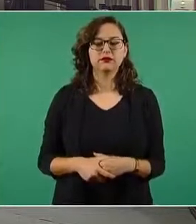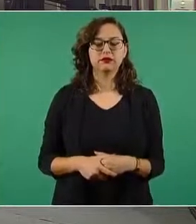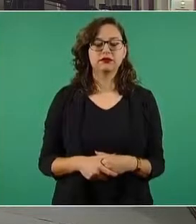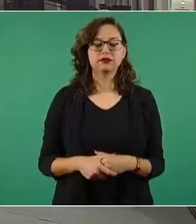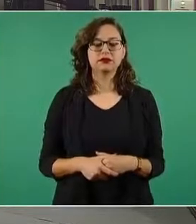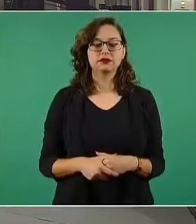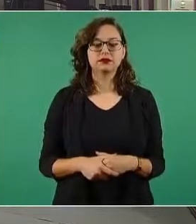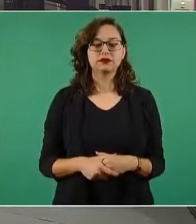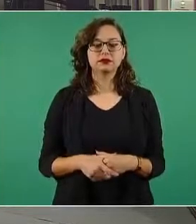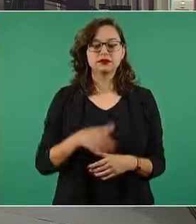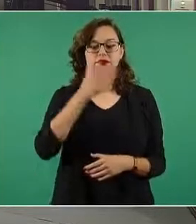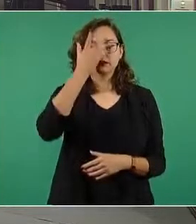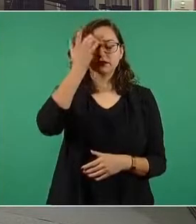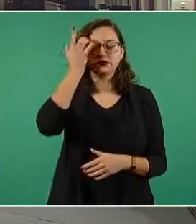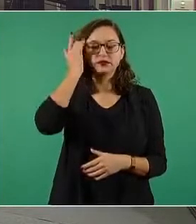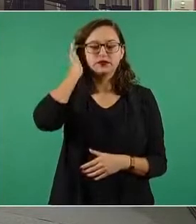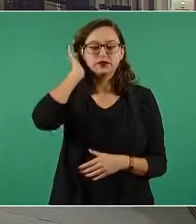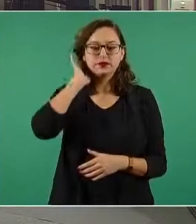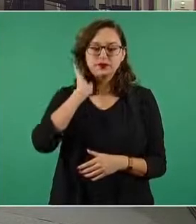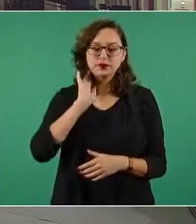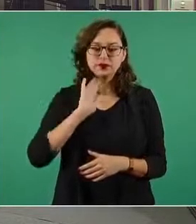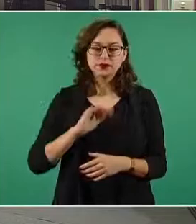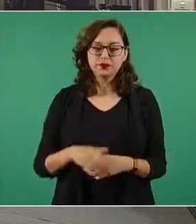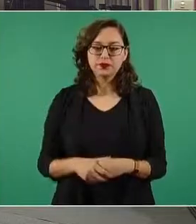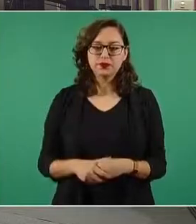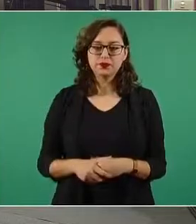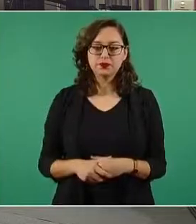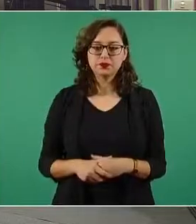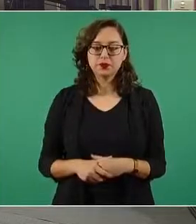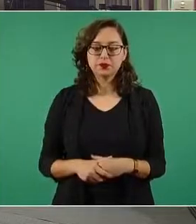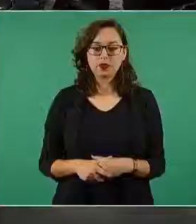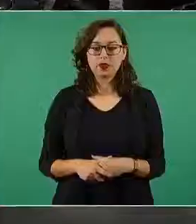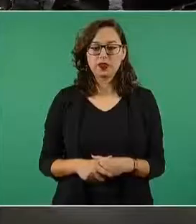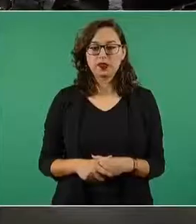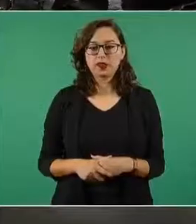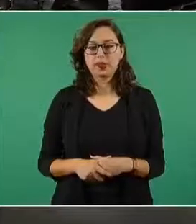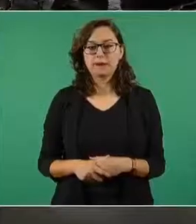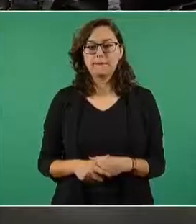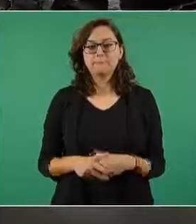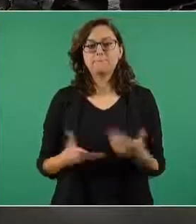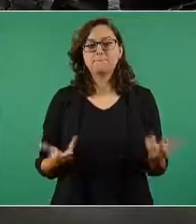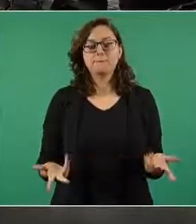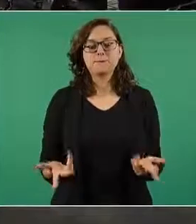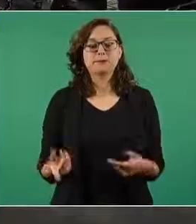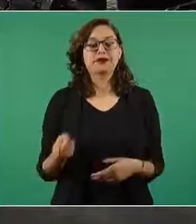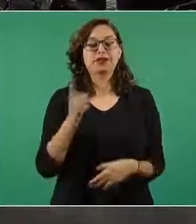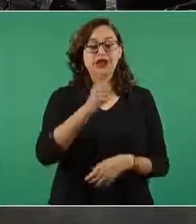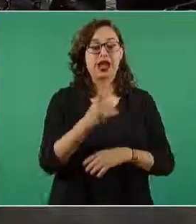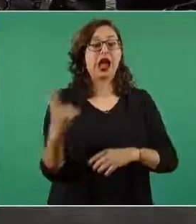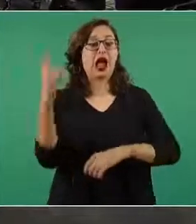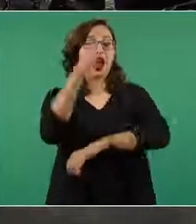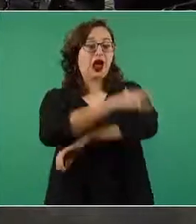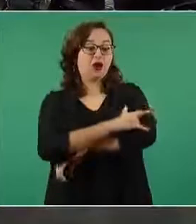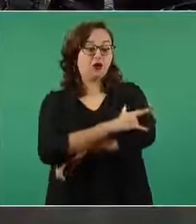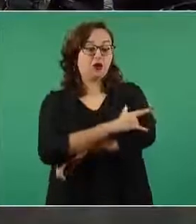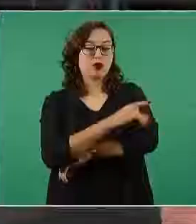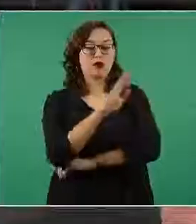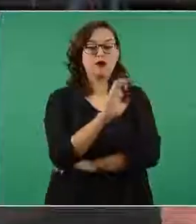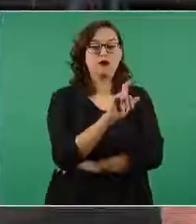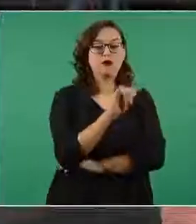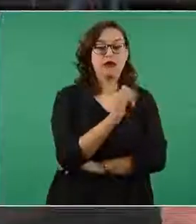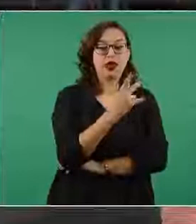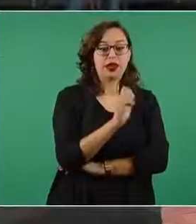que conectaría el aeropuerto Felipe Ángeles con el aeropuerto